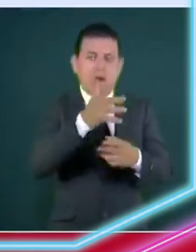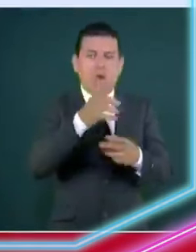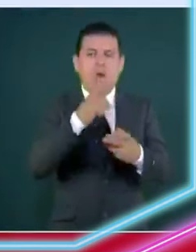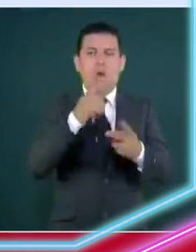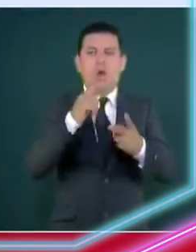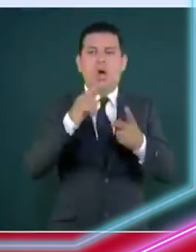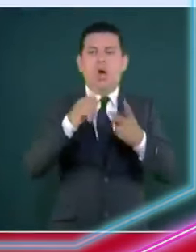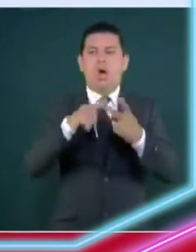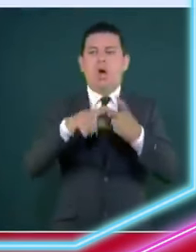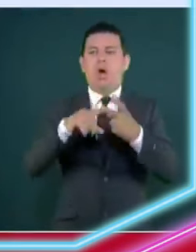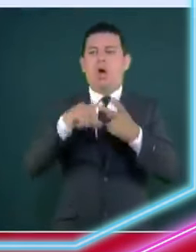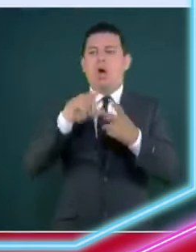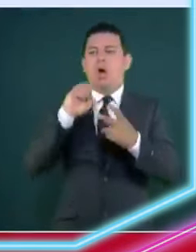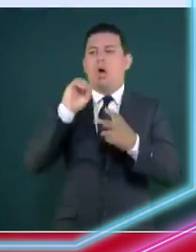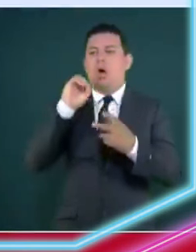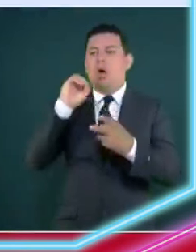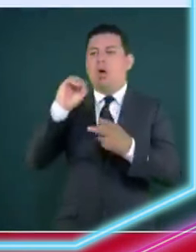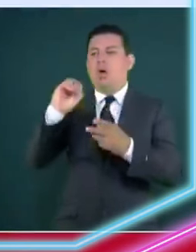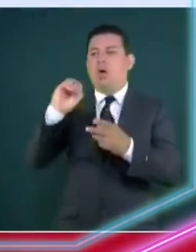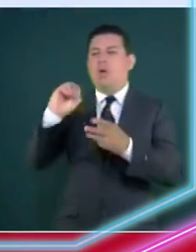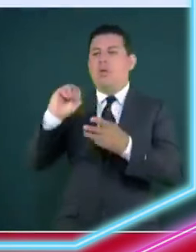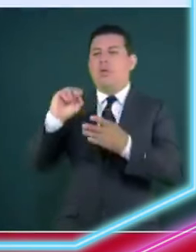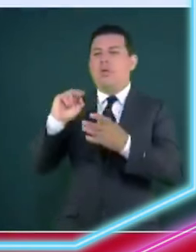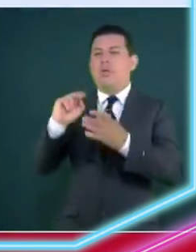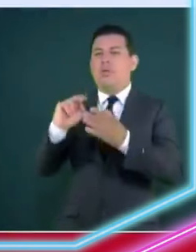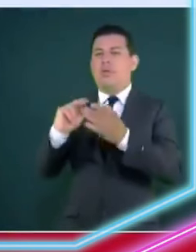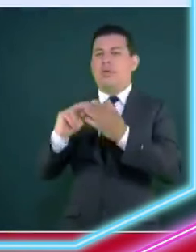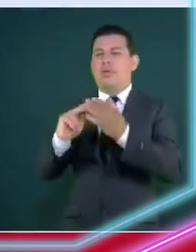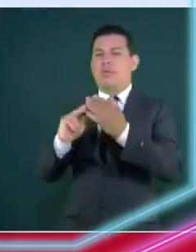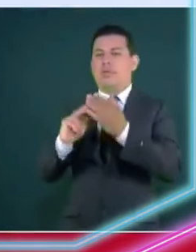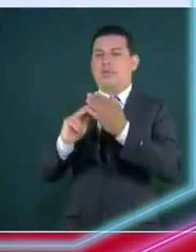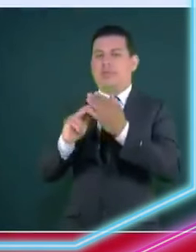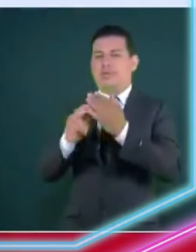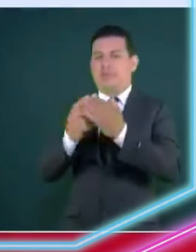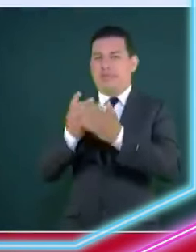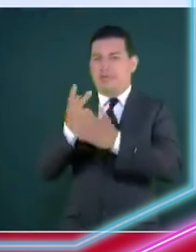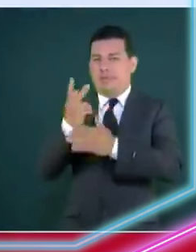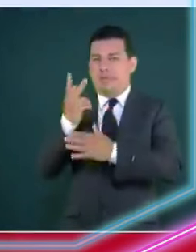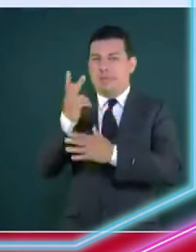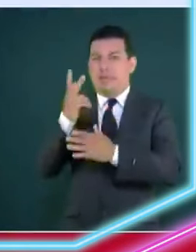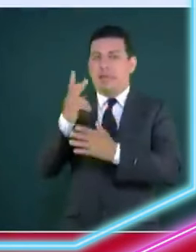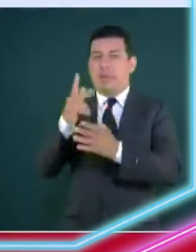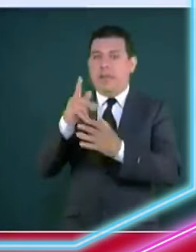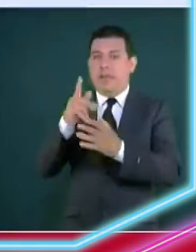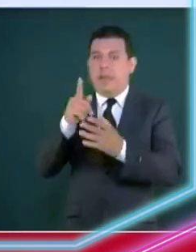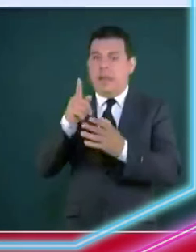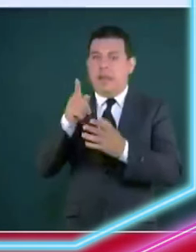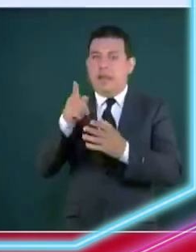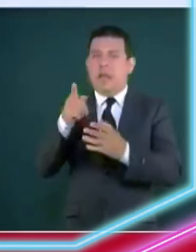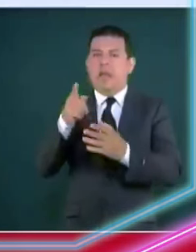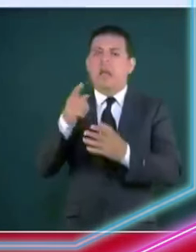la gente de estos países incluido también venezuela muchas personas huyen de la violencia